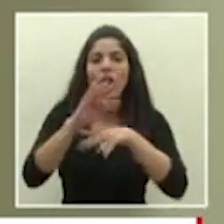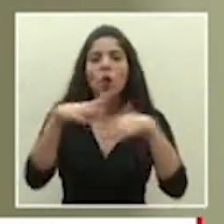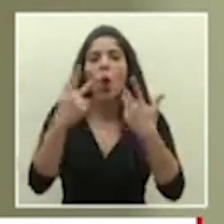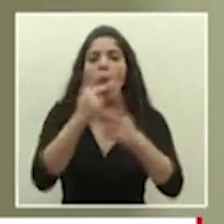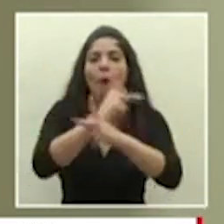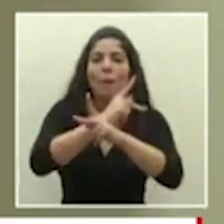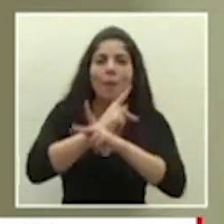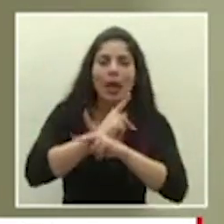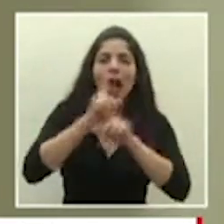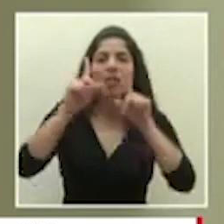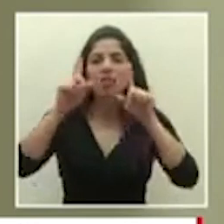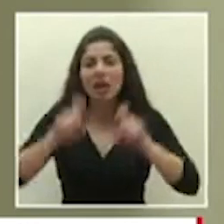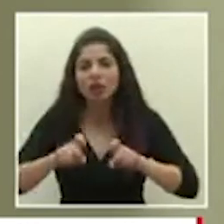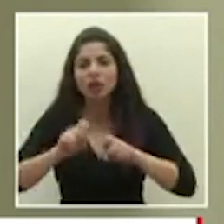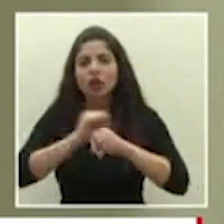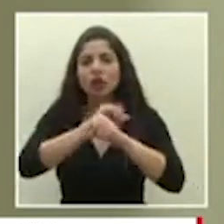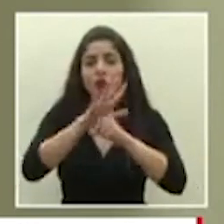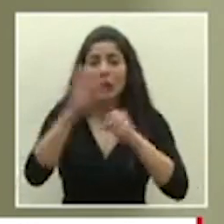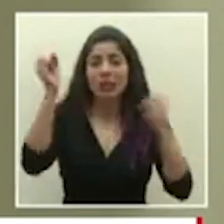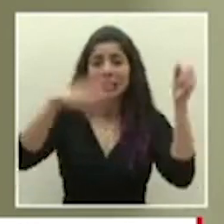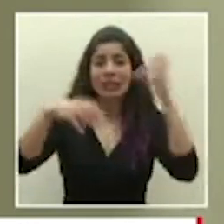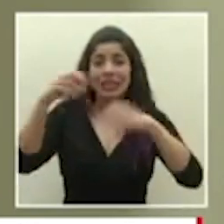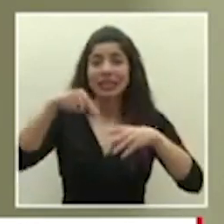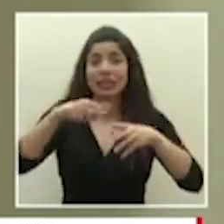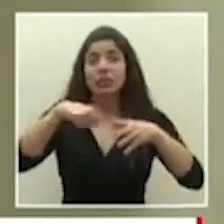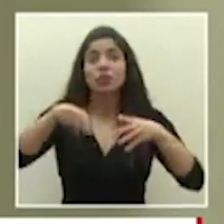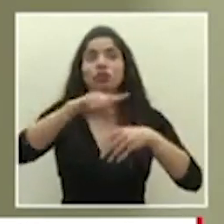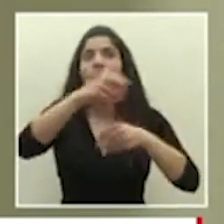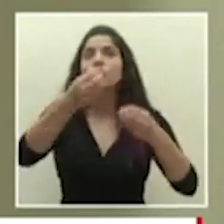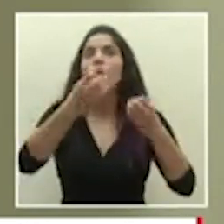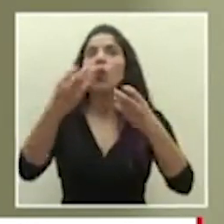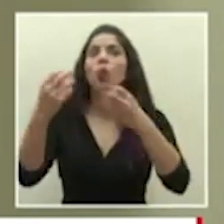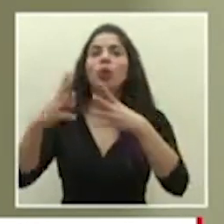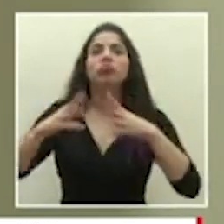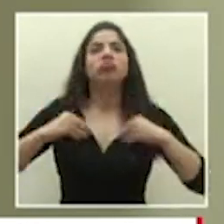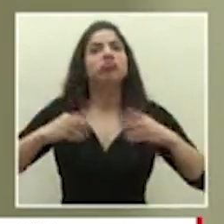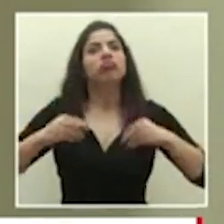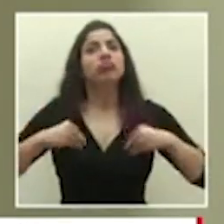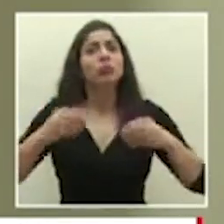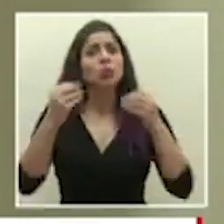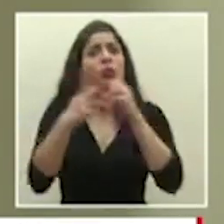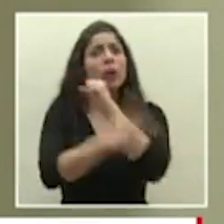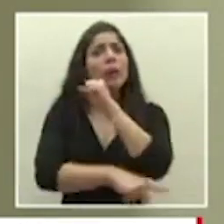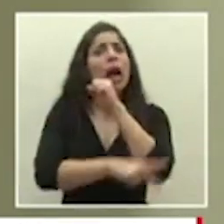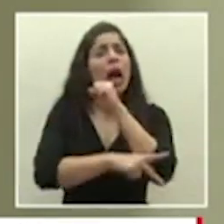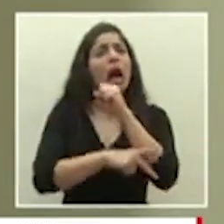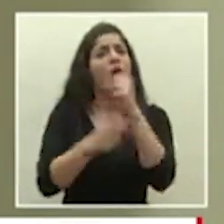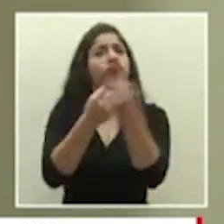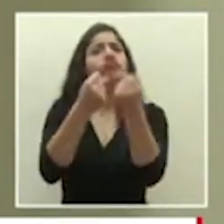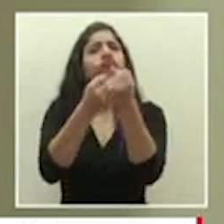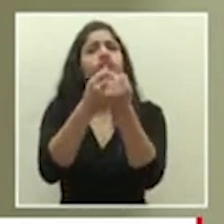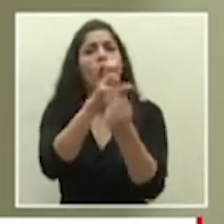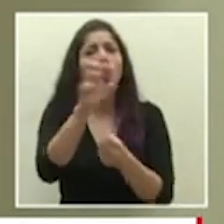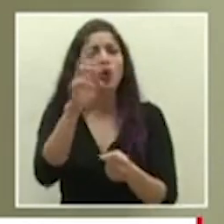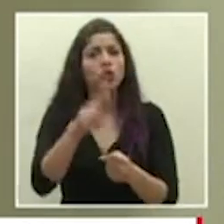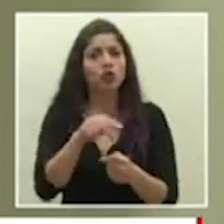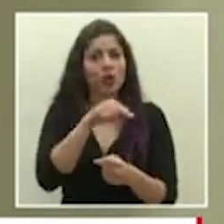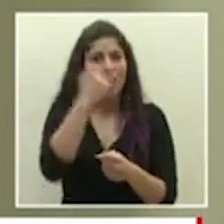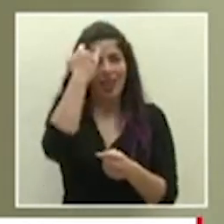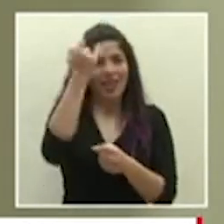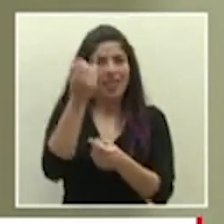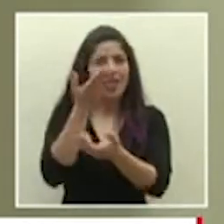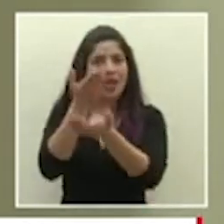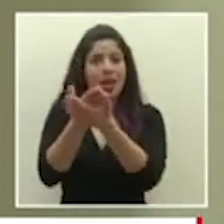o el diagnóstico de covid-diecinueve que ha tenido una enorme acogida o sea una gran cantidad de países han respaldado a costa rica en esto entonces